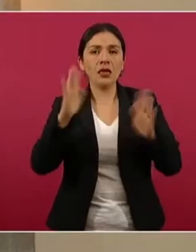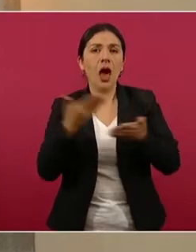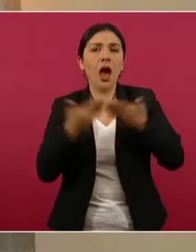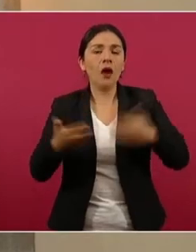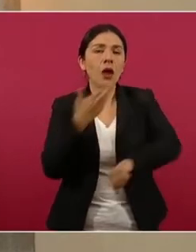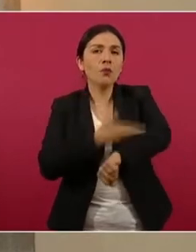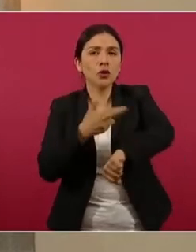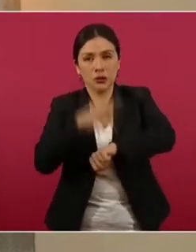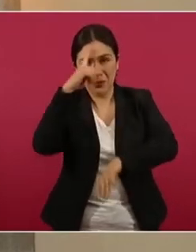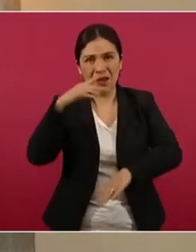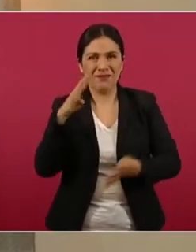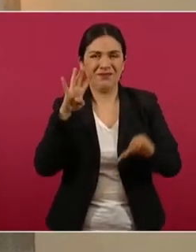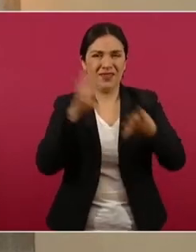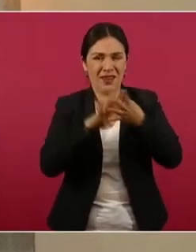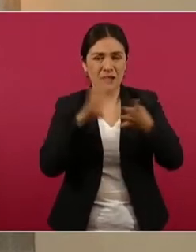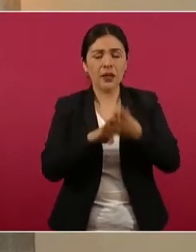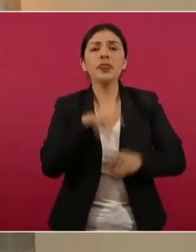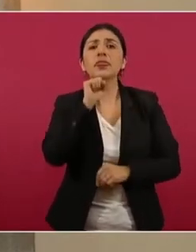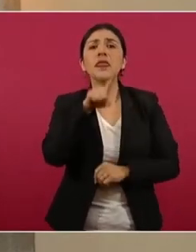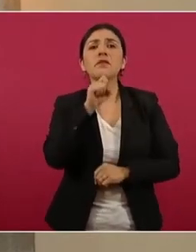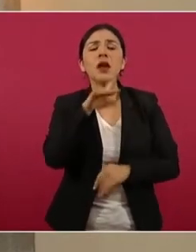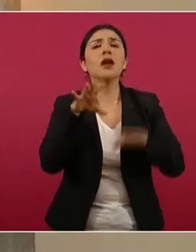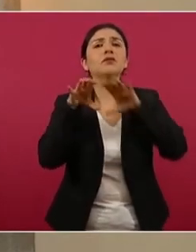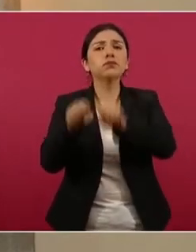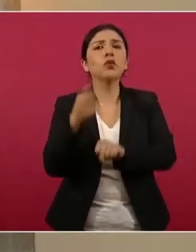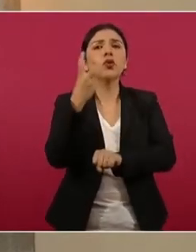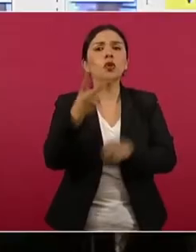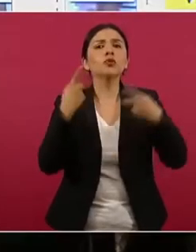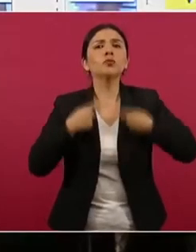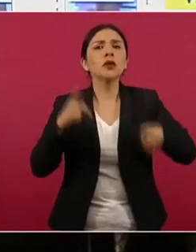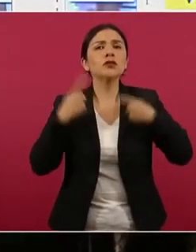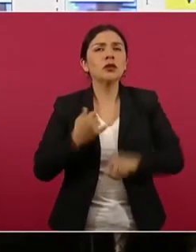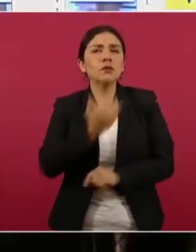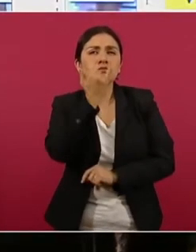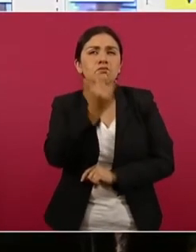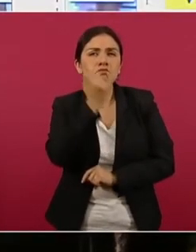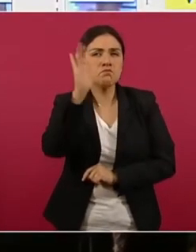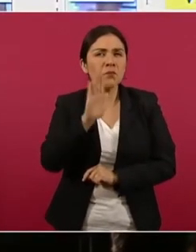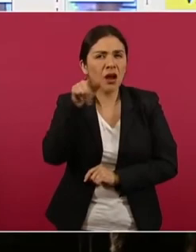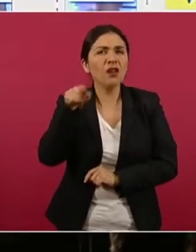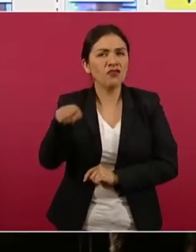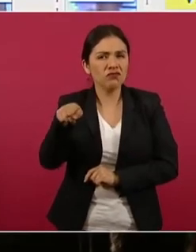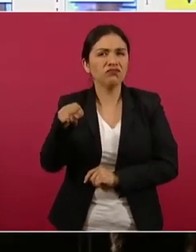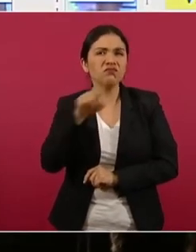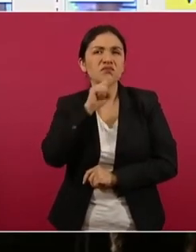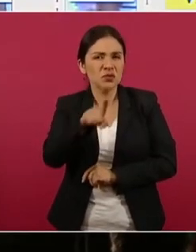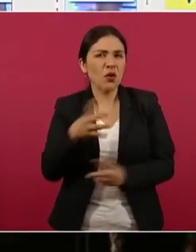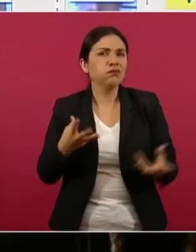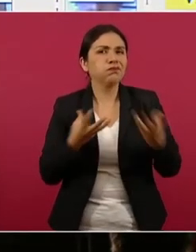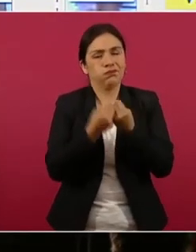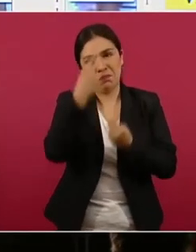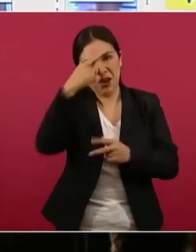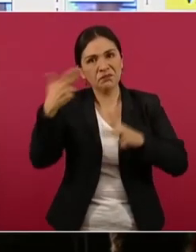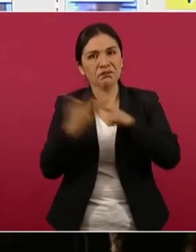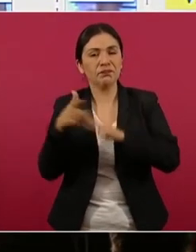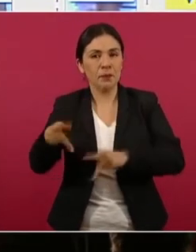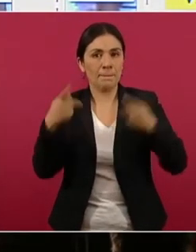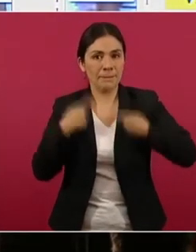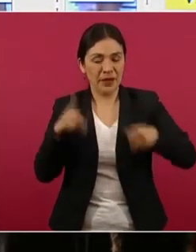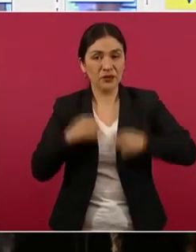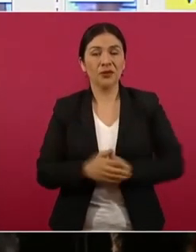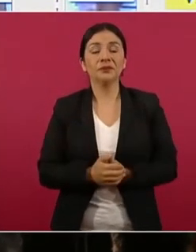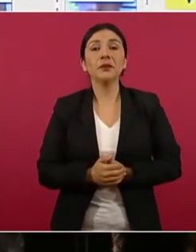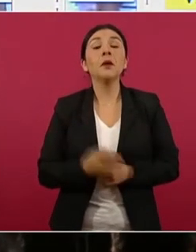también la detención de dos individuos también presuntamente involucrados en este evento. El